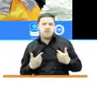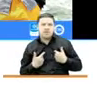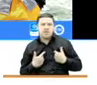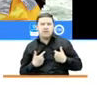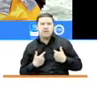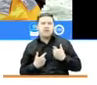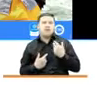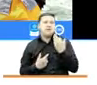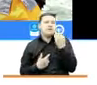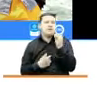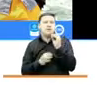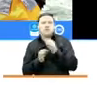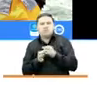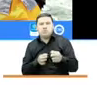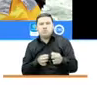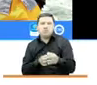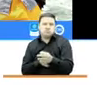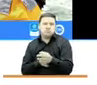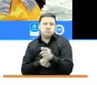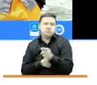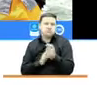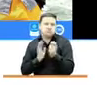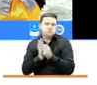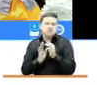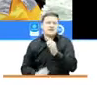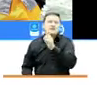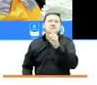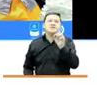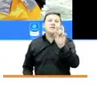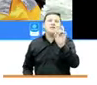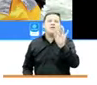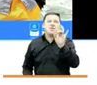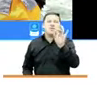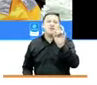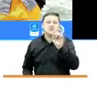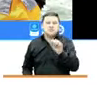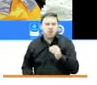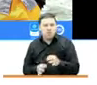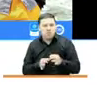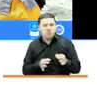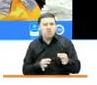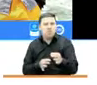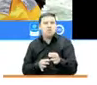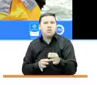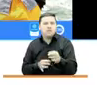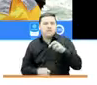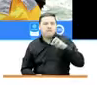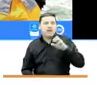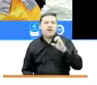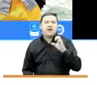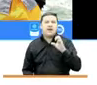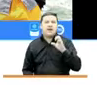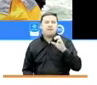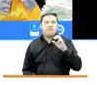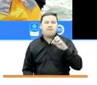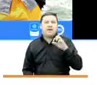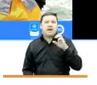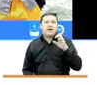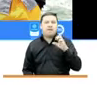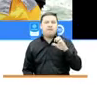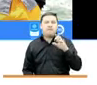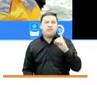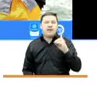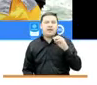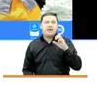30 municipios por los cuales 115 de esos municipios son municipios PEDET eso permite también la